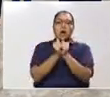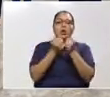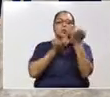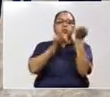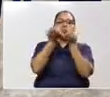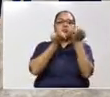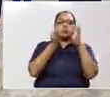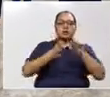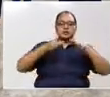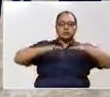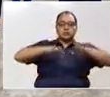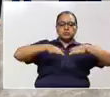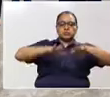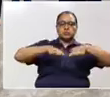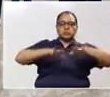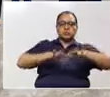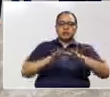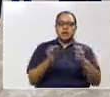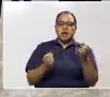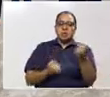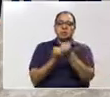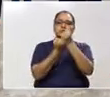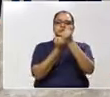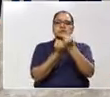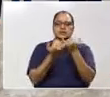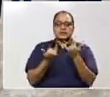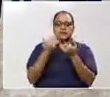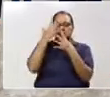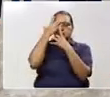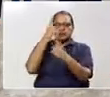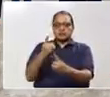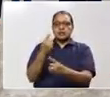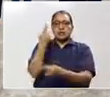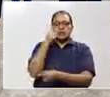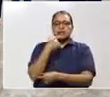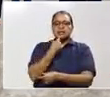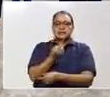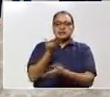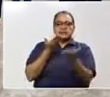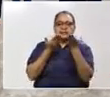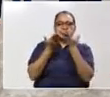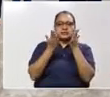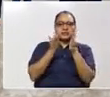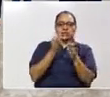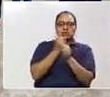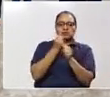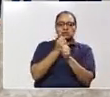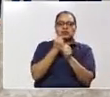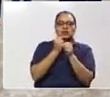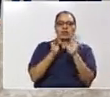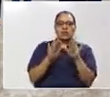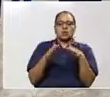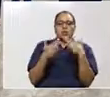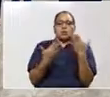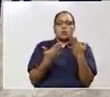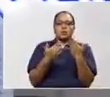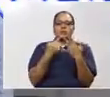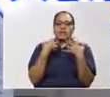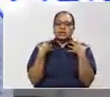para un apoyo fuerte, decidido para atender a los empleados de la salud, como lo dije anoche.